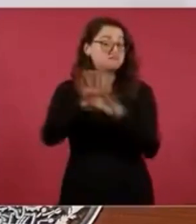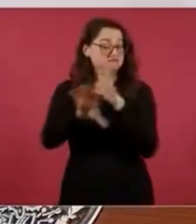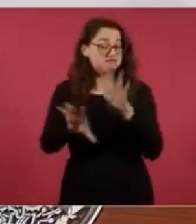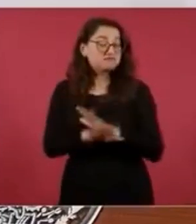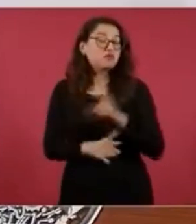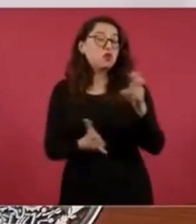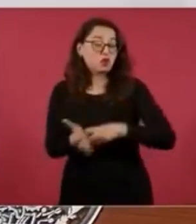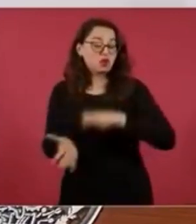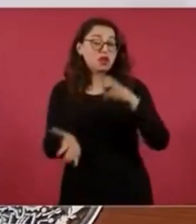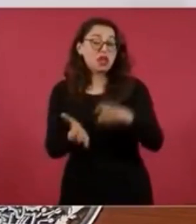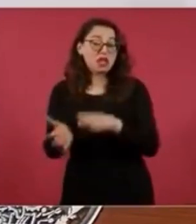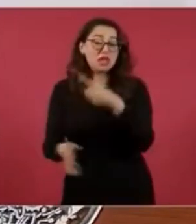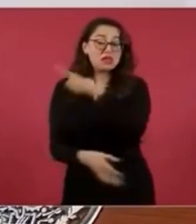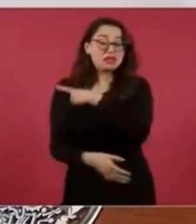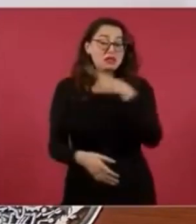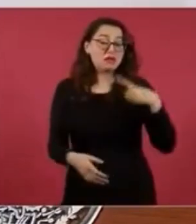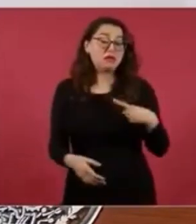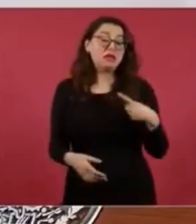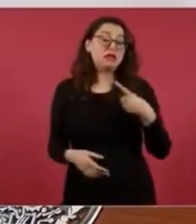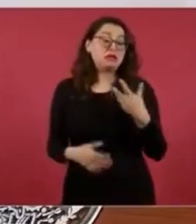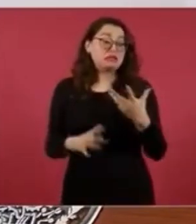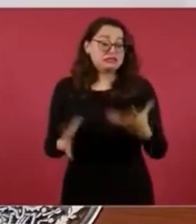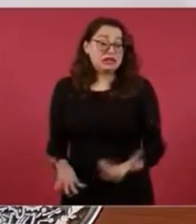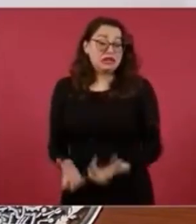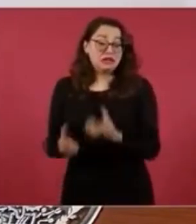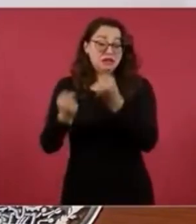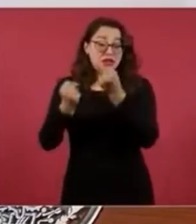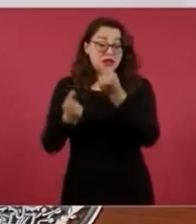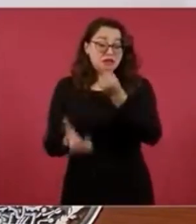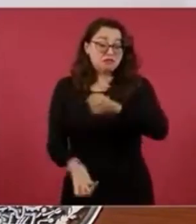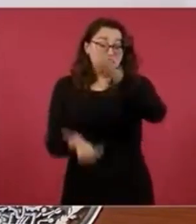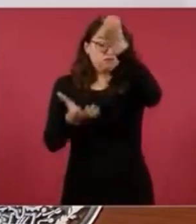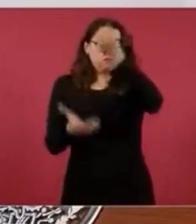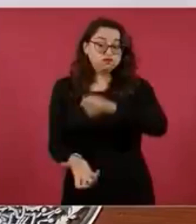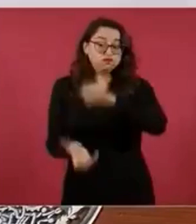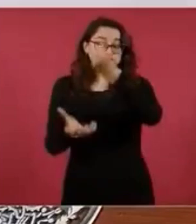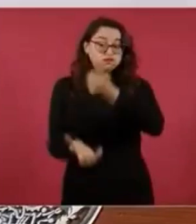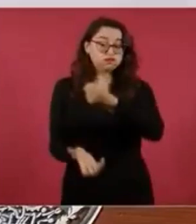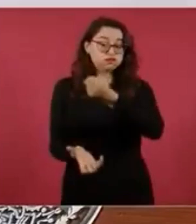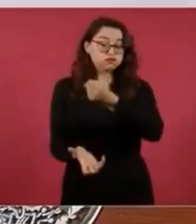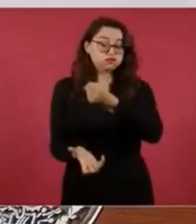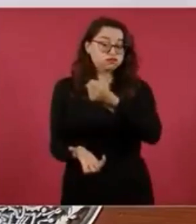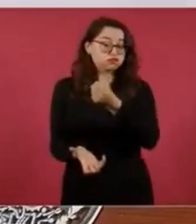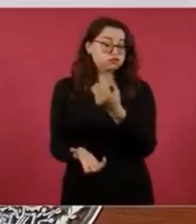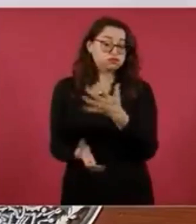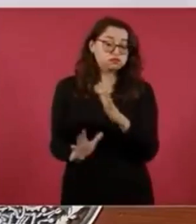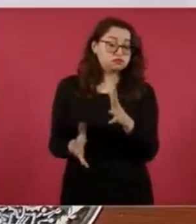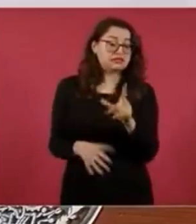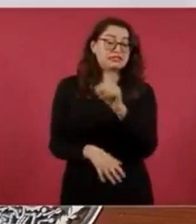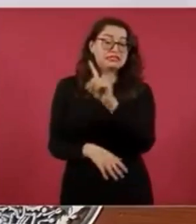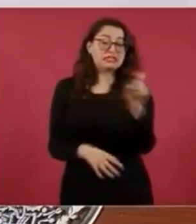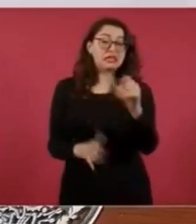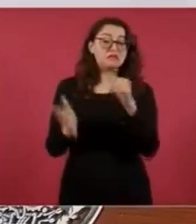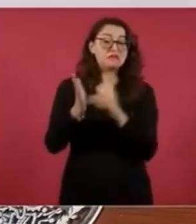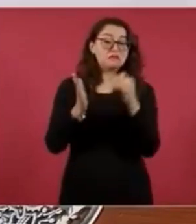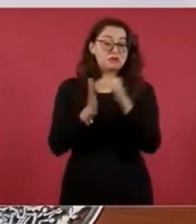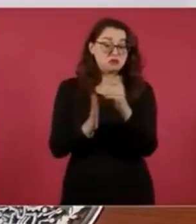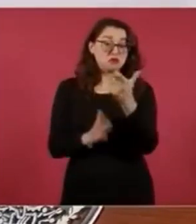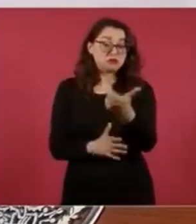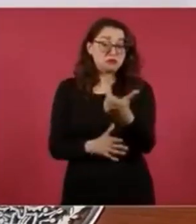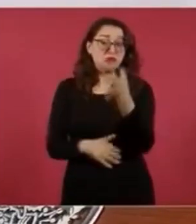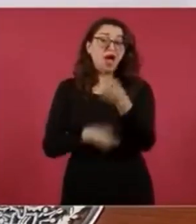como unos 100 mil millones de pesos